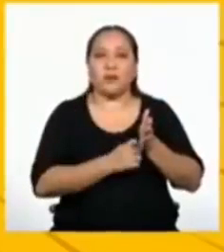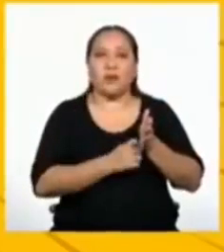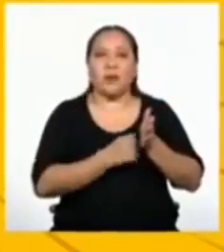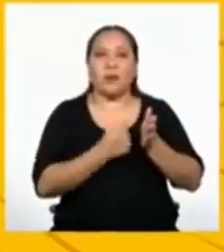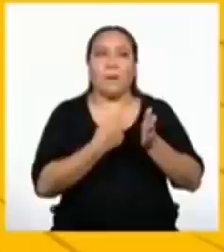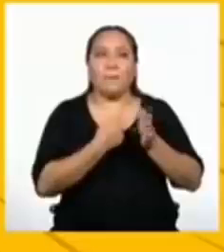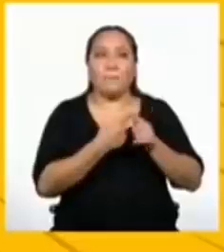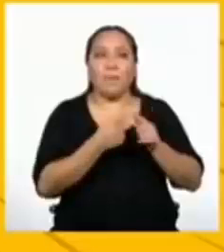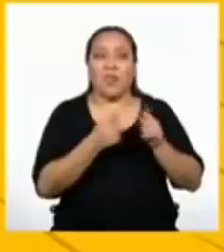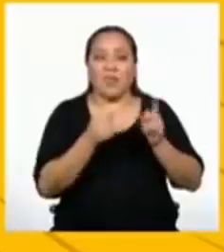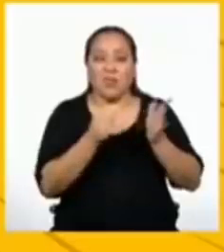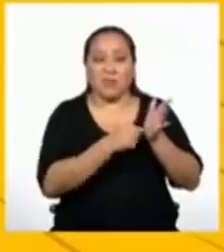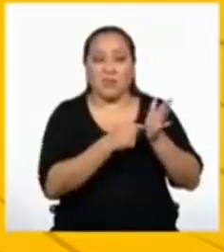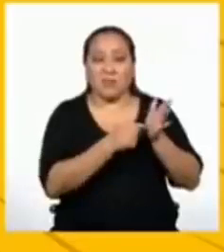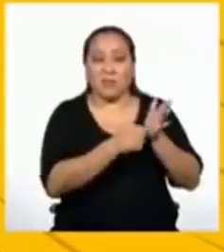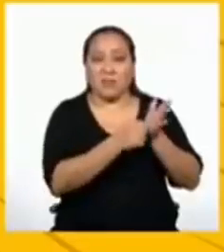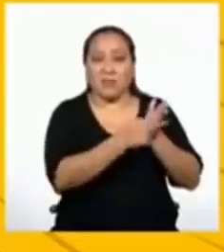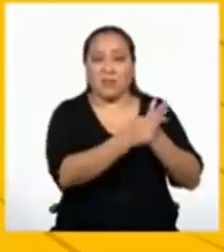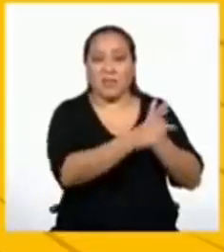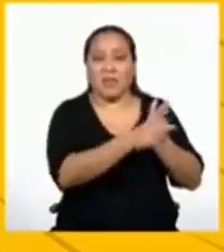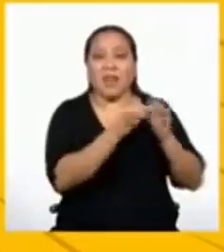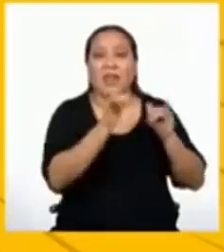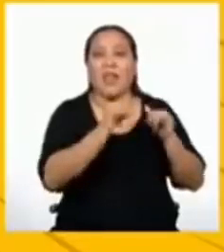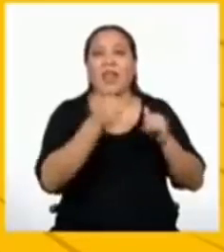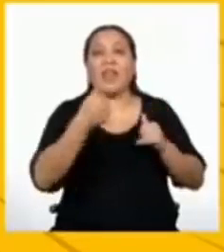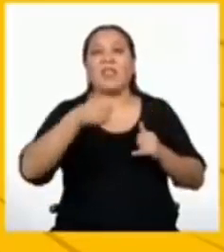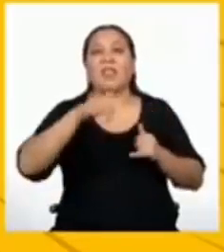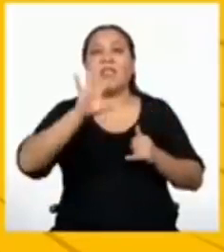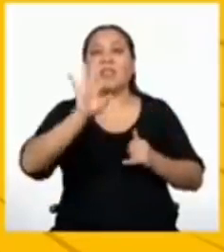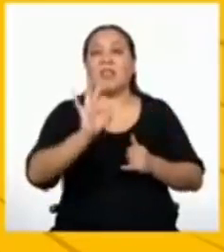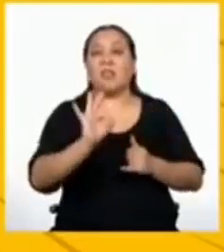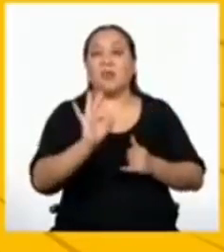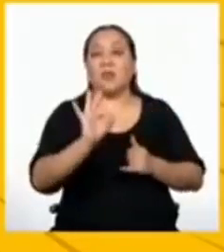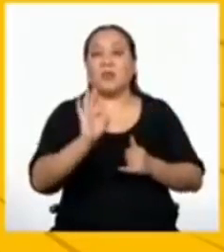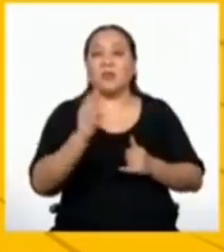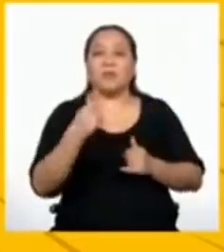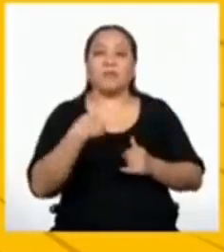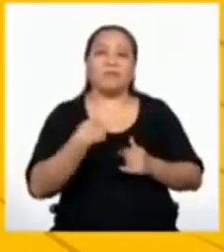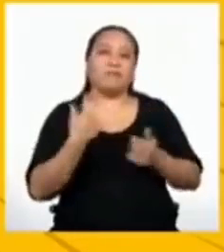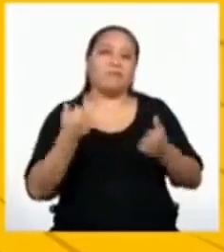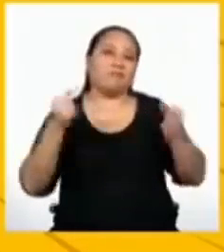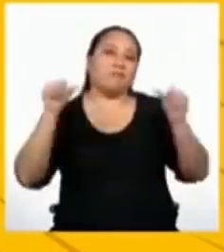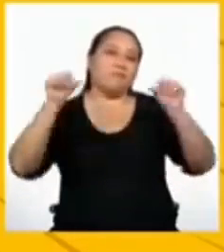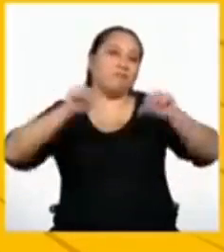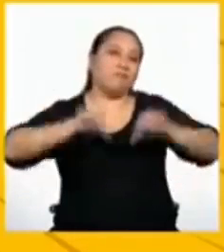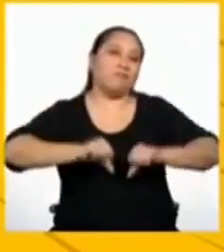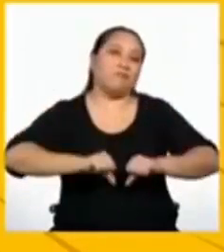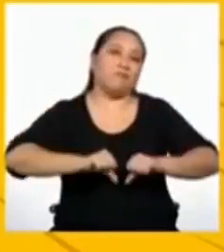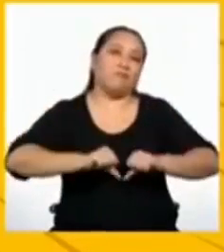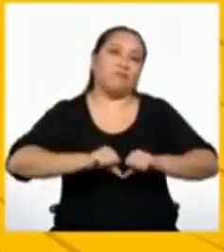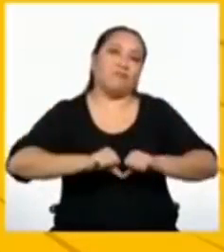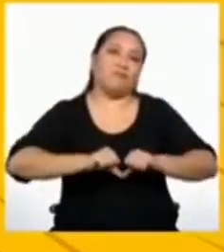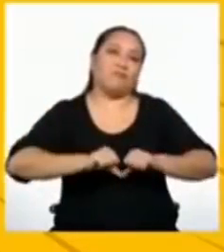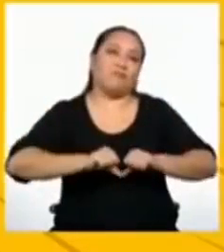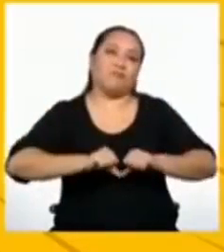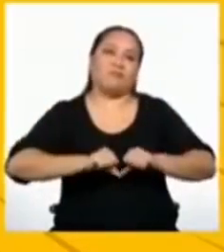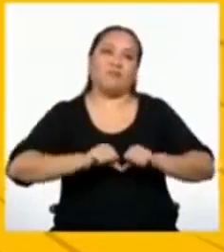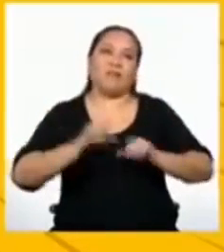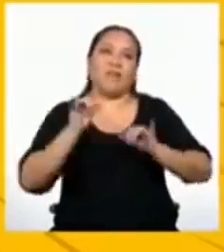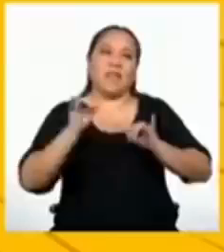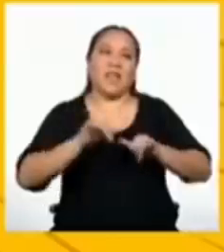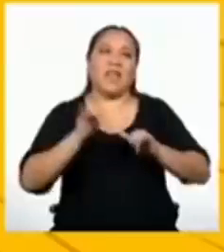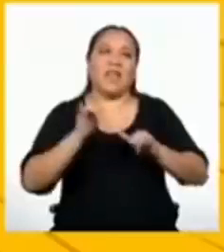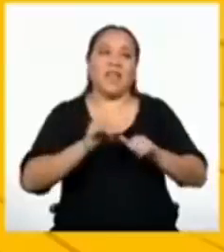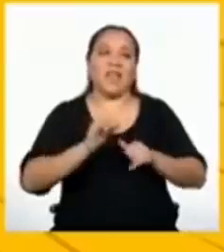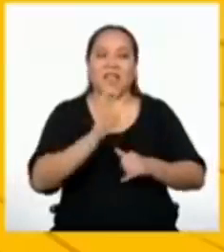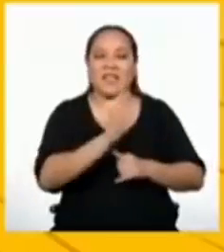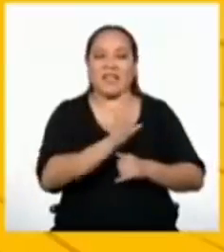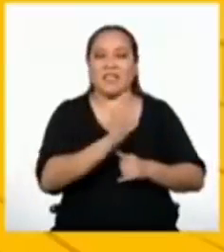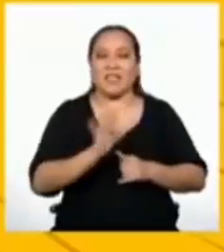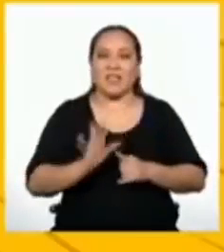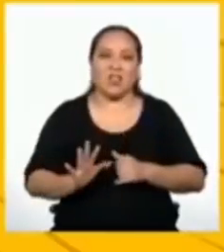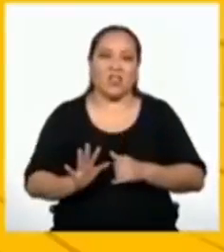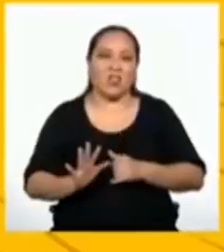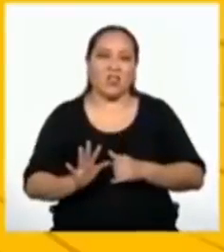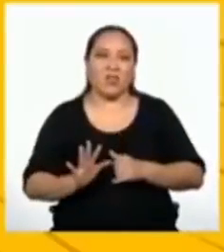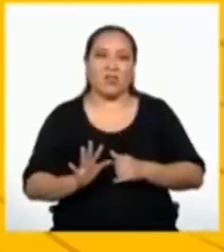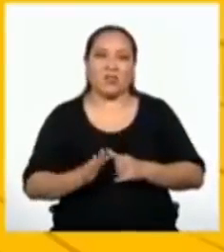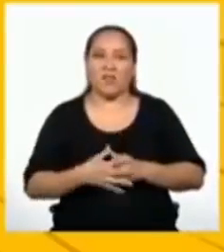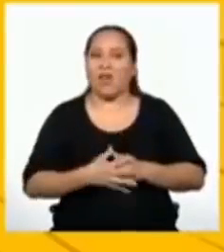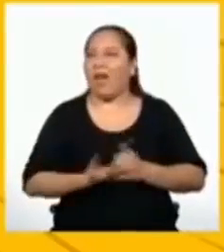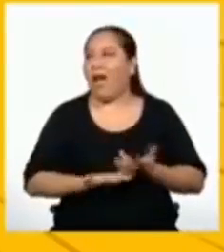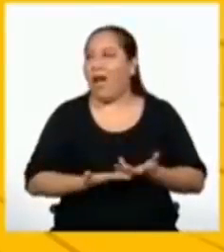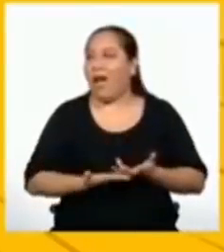pero en el tablero solo quedan diecinueve casillas disponibles. Eso quiere decir que nos quedarían cinco fichas libres.